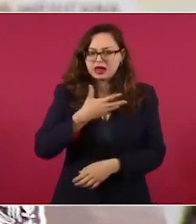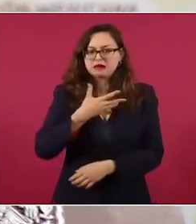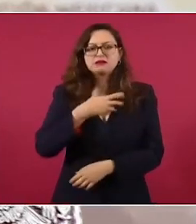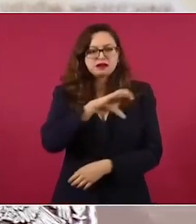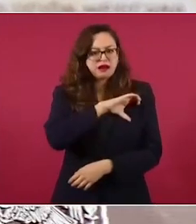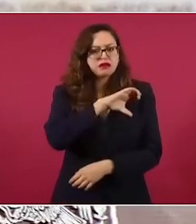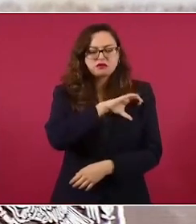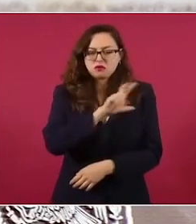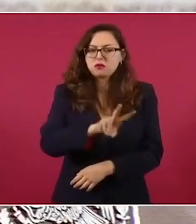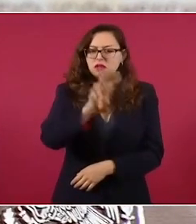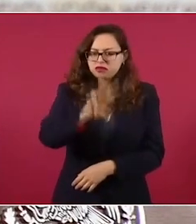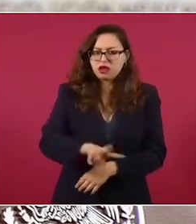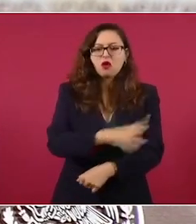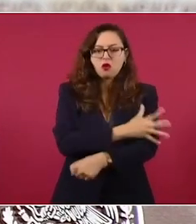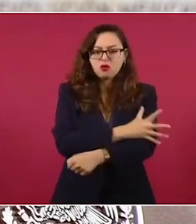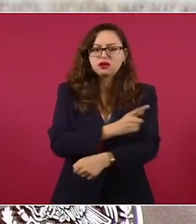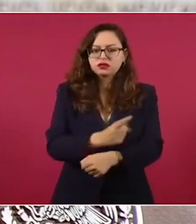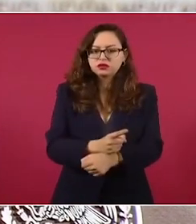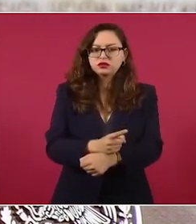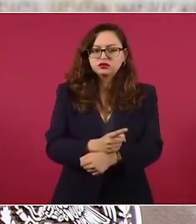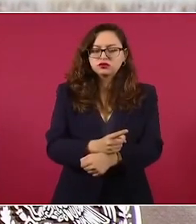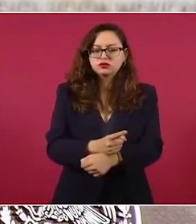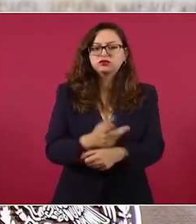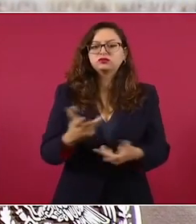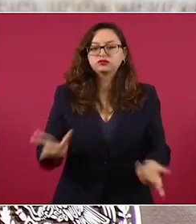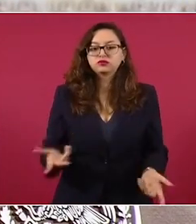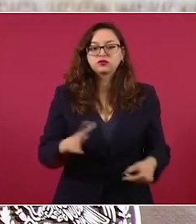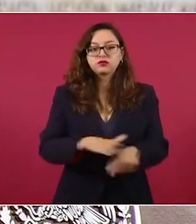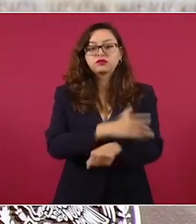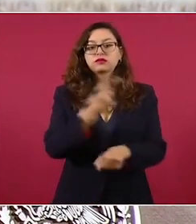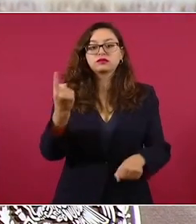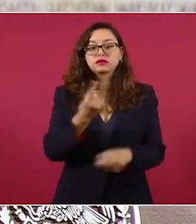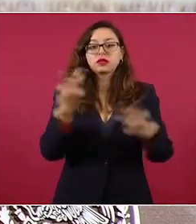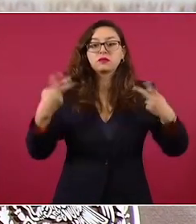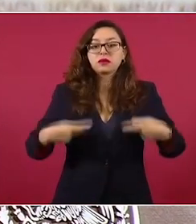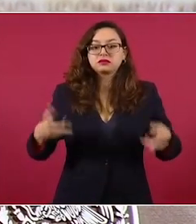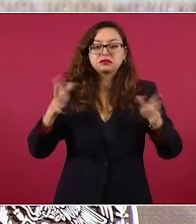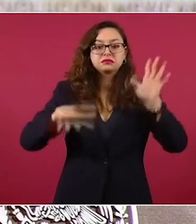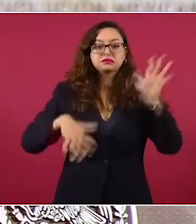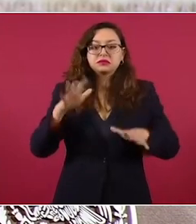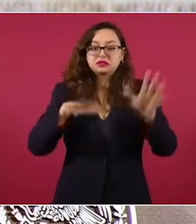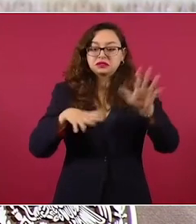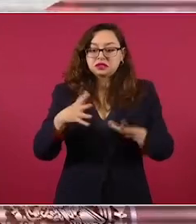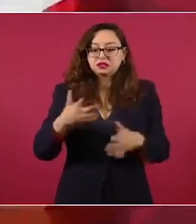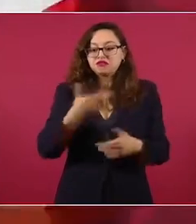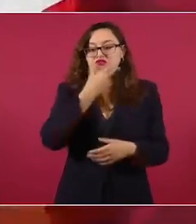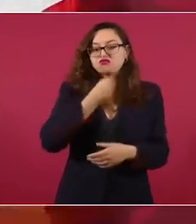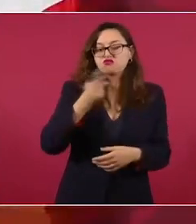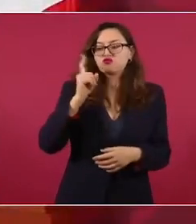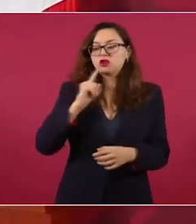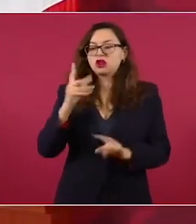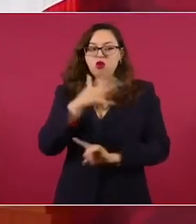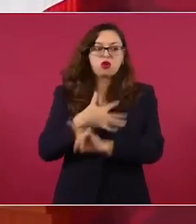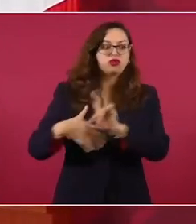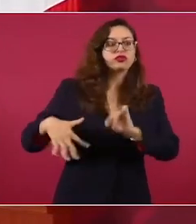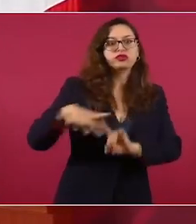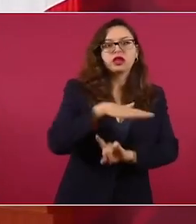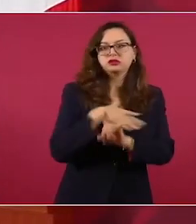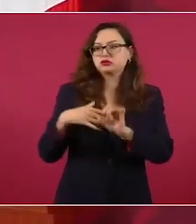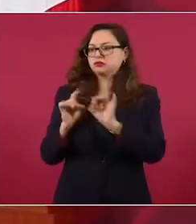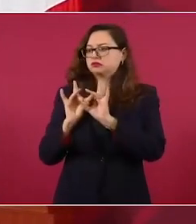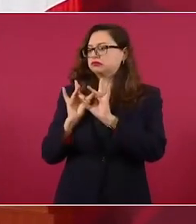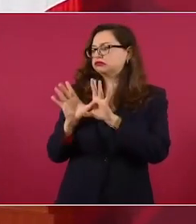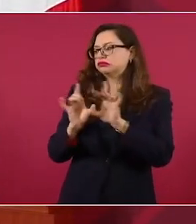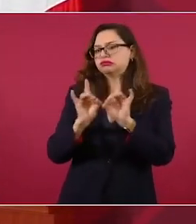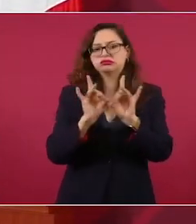digo sinceramente, porque el hombre es producto de circunstancias, el hombre y la mujer, todos somos